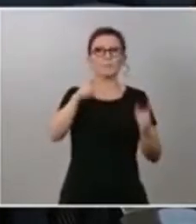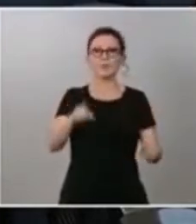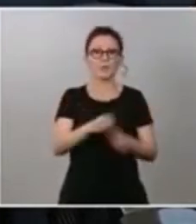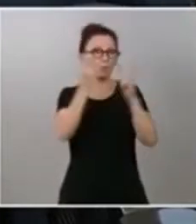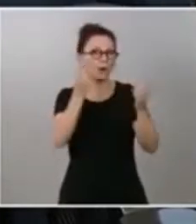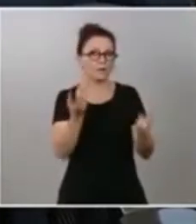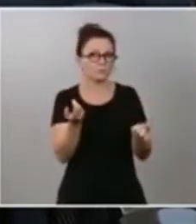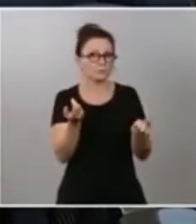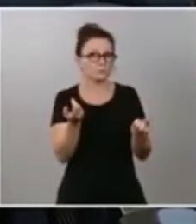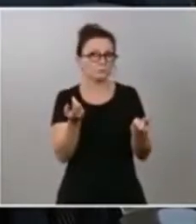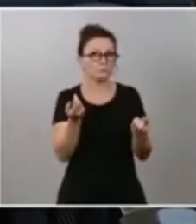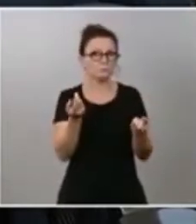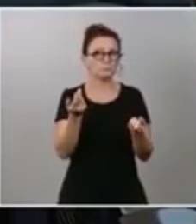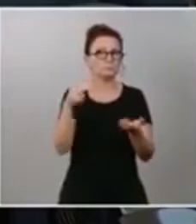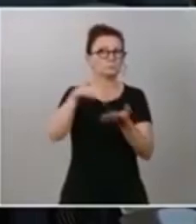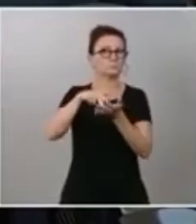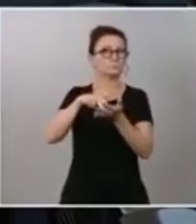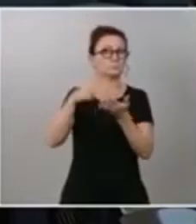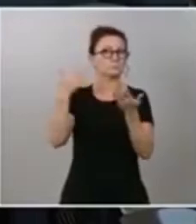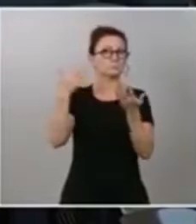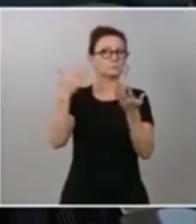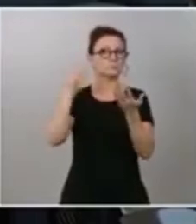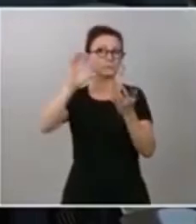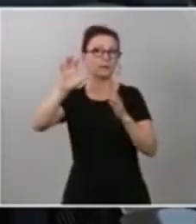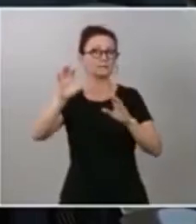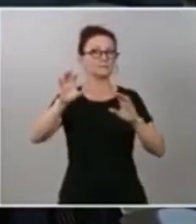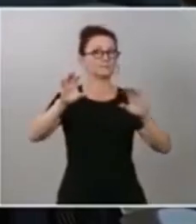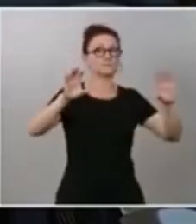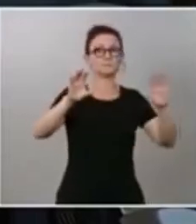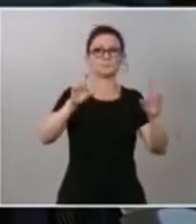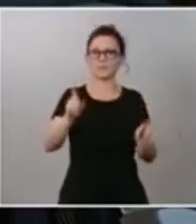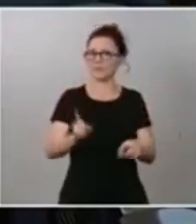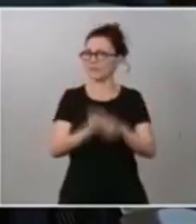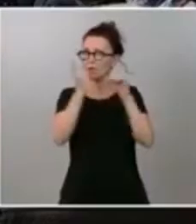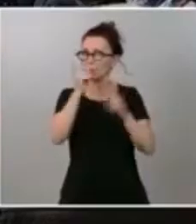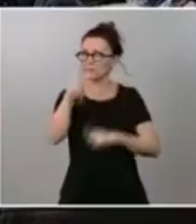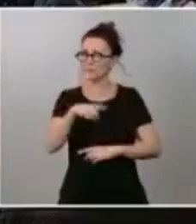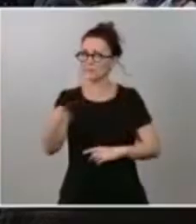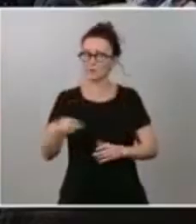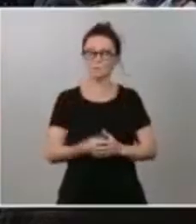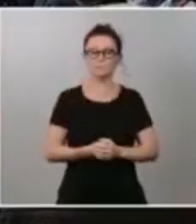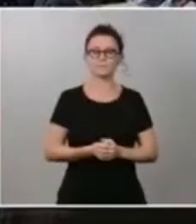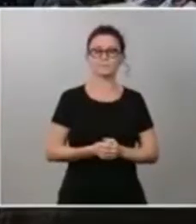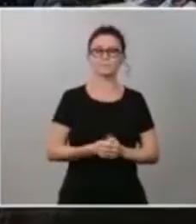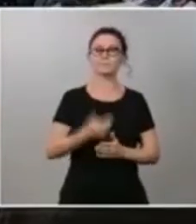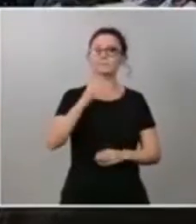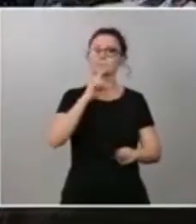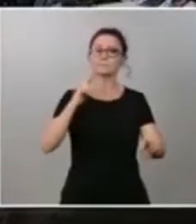un país o en otro gracias Lo más importante creo honestamente creo que es